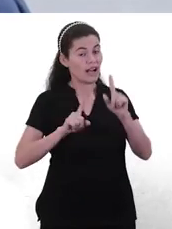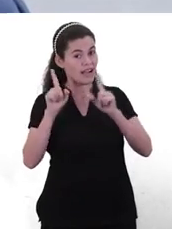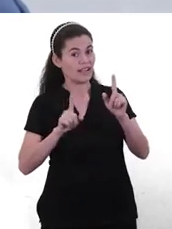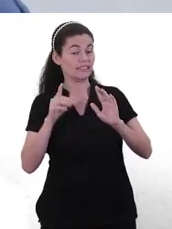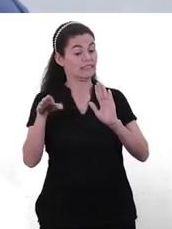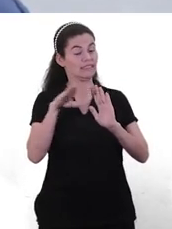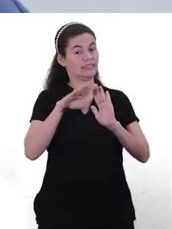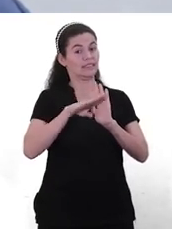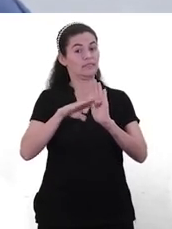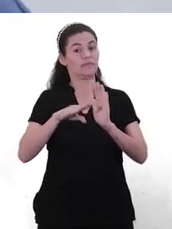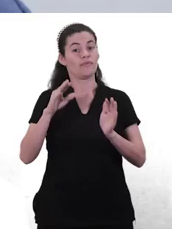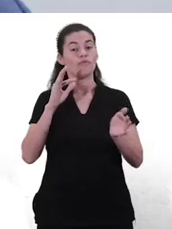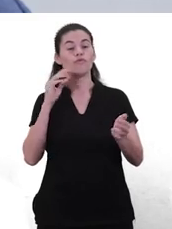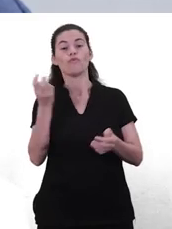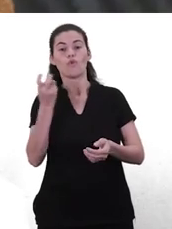de disciplina al final, ¿verdad? Claro,